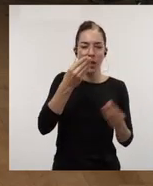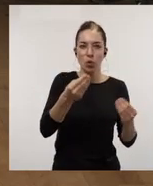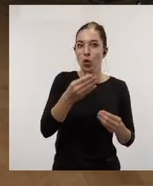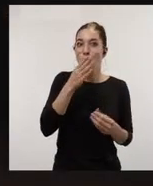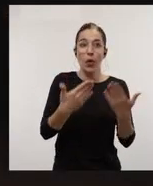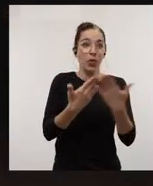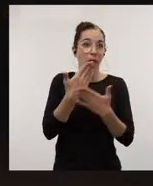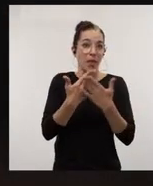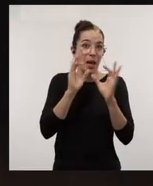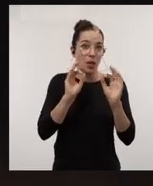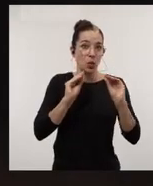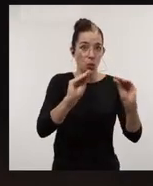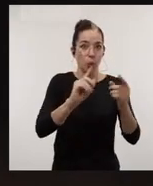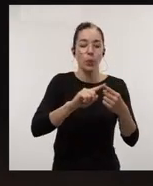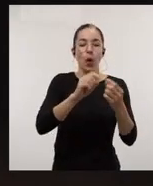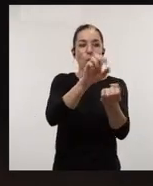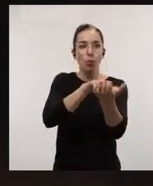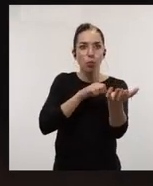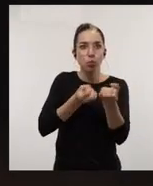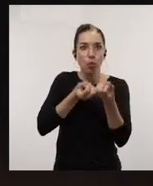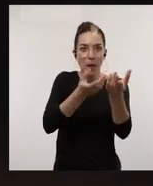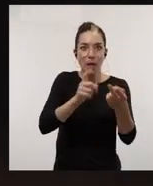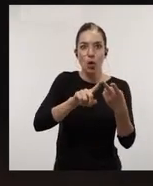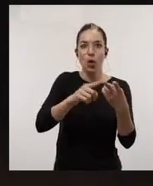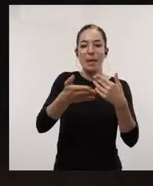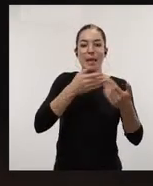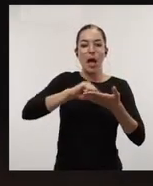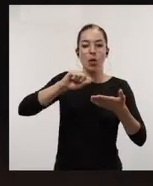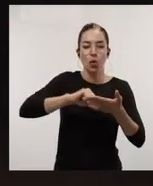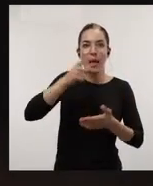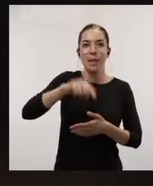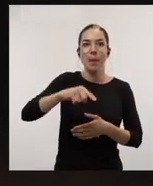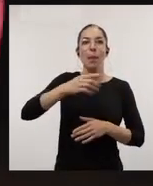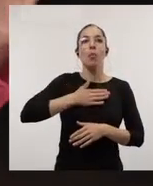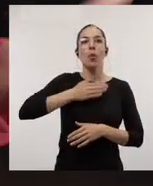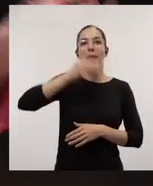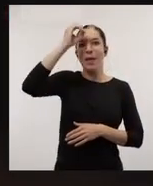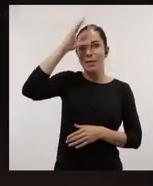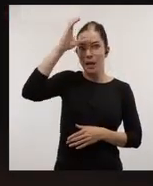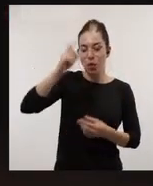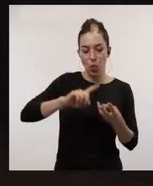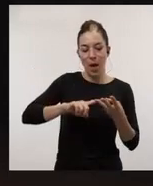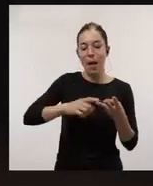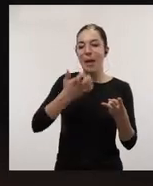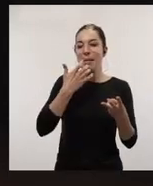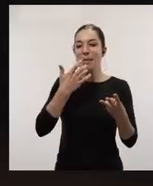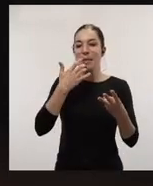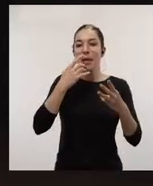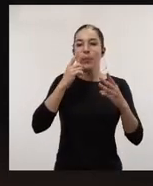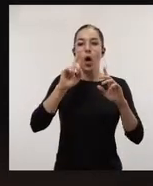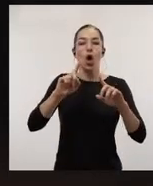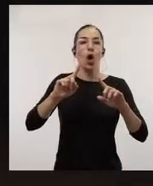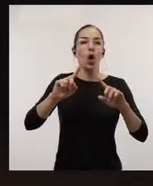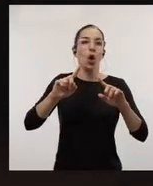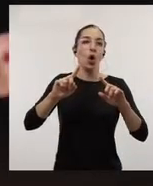a día. Publicaciones, autoría, derecho de la propiedad intelectual, cómo, cuándo y por qué tengo que declarar un conflicto de